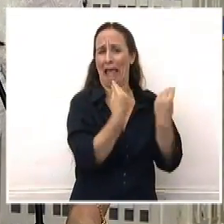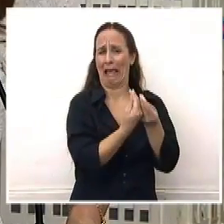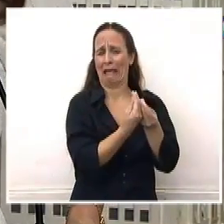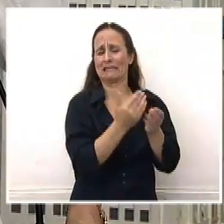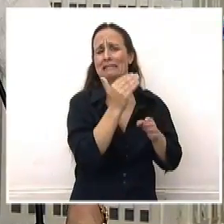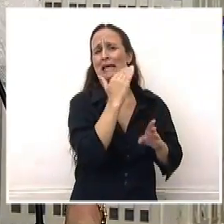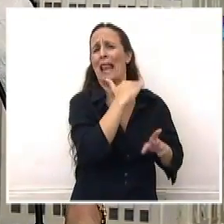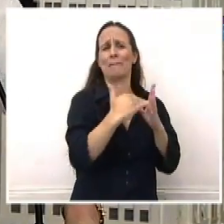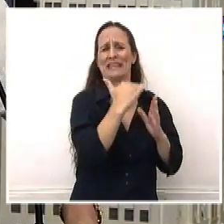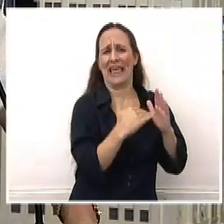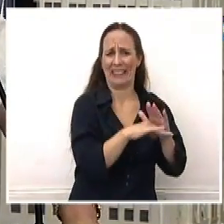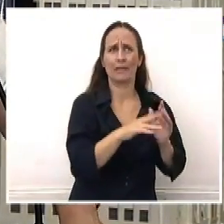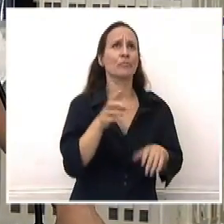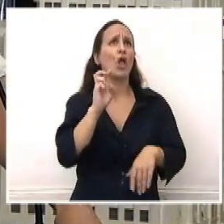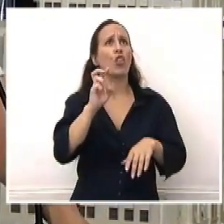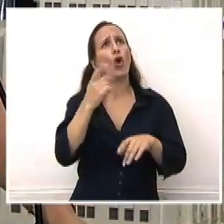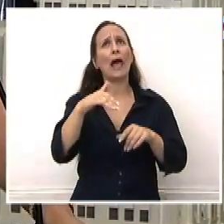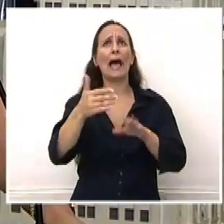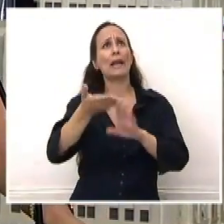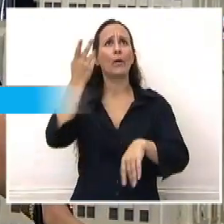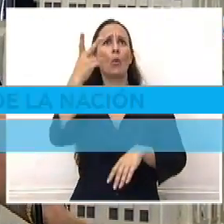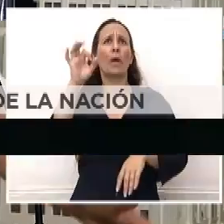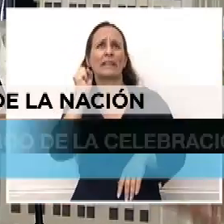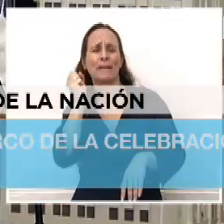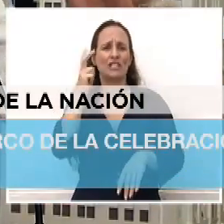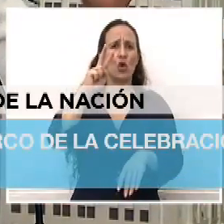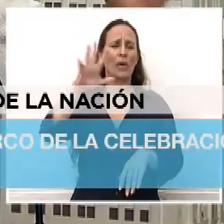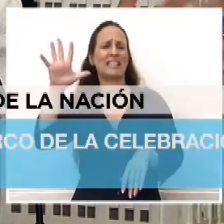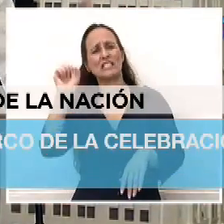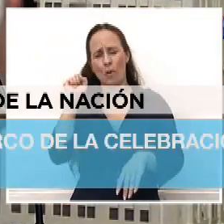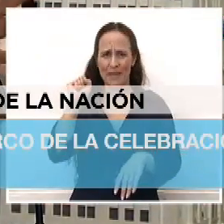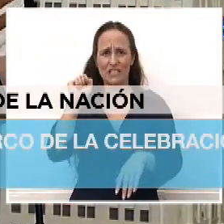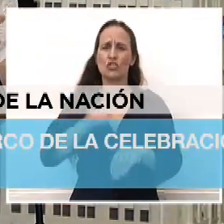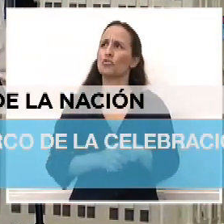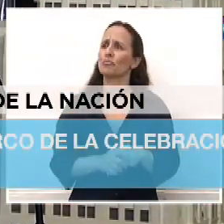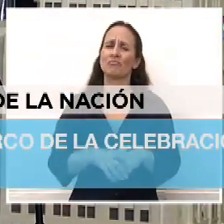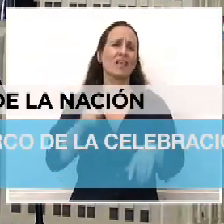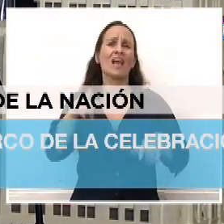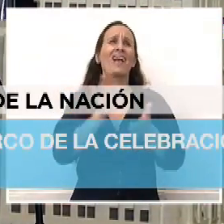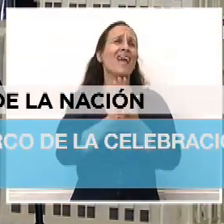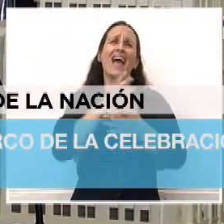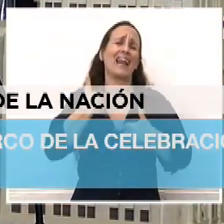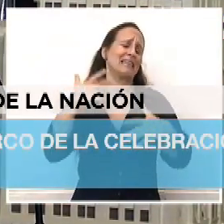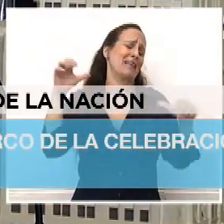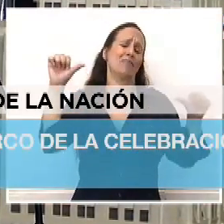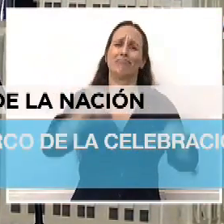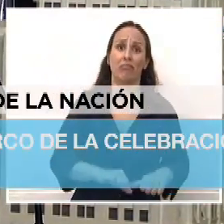valía, no sé, 20 pesos, 25, y que nos caíamos del mundo. Y fíjense lo que nos pasó